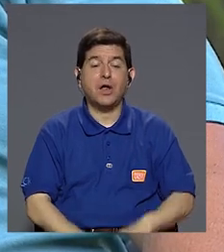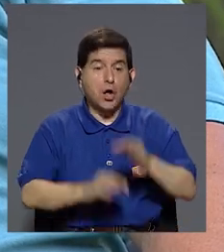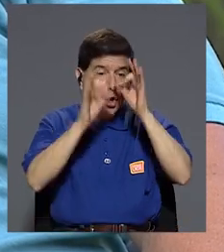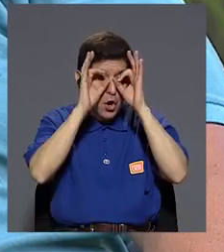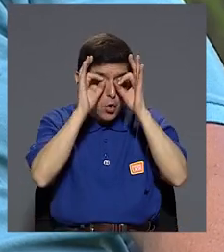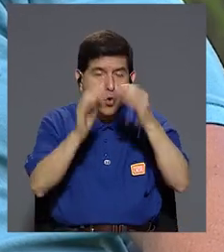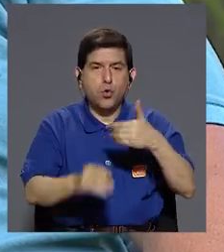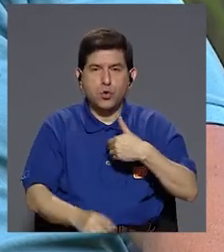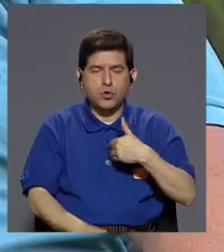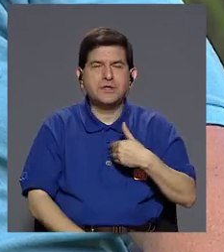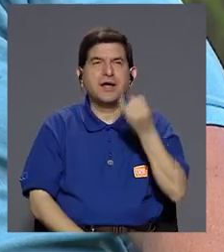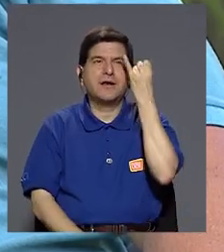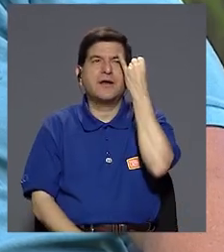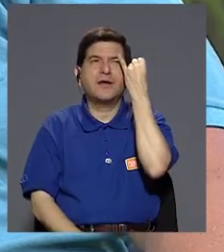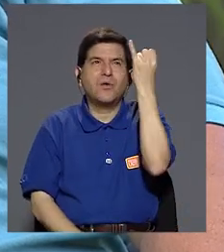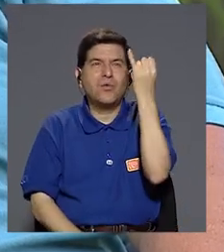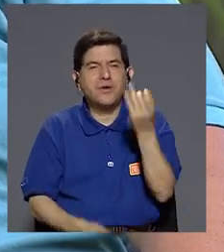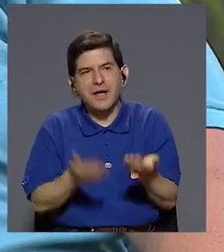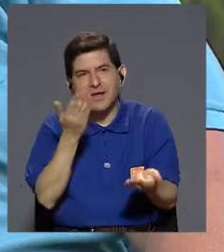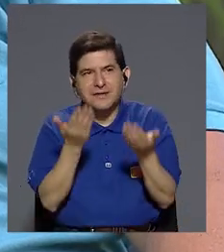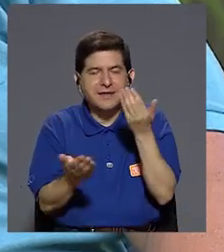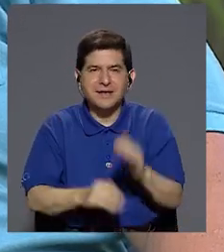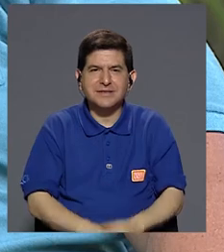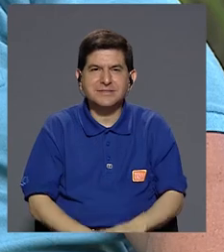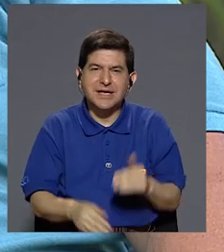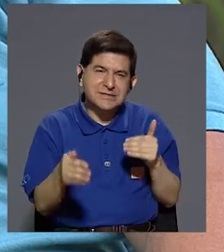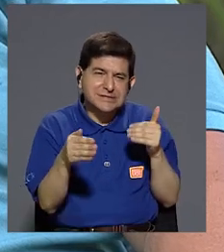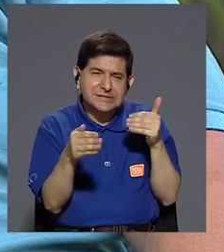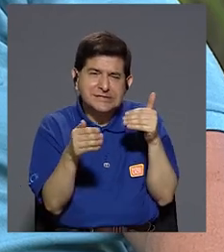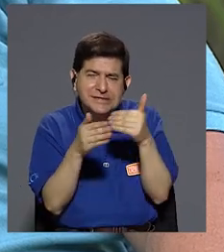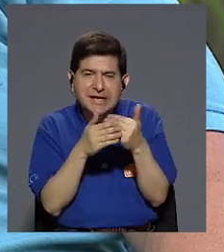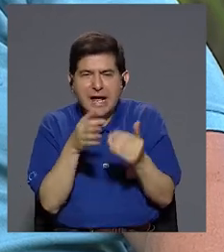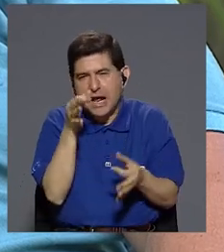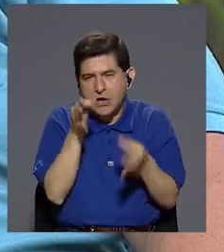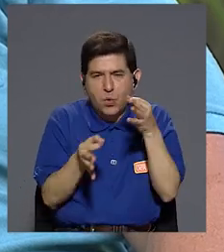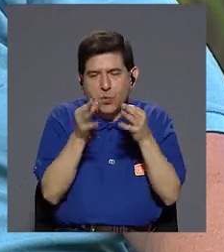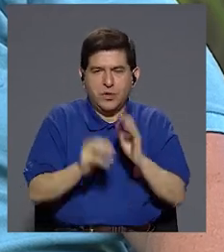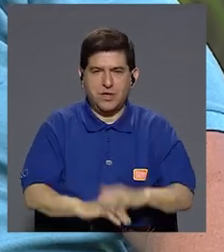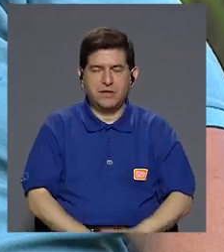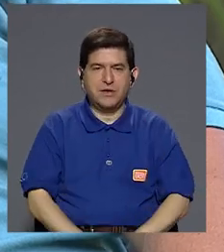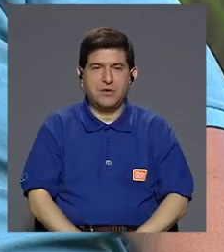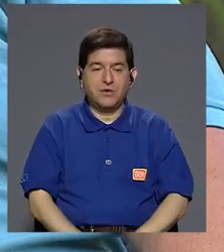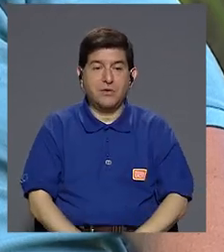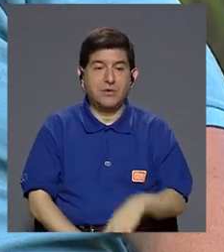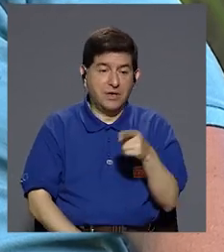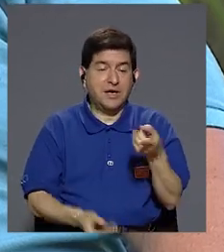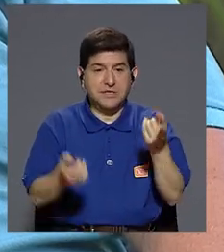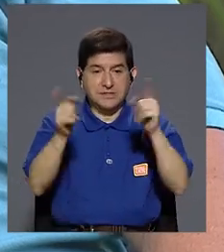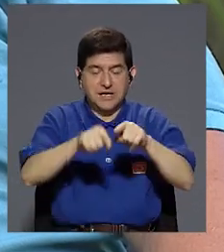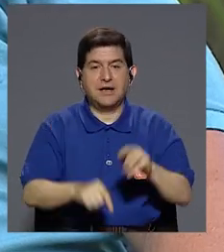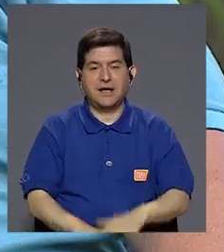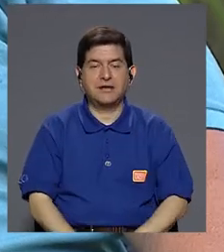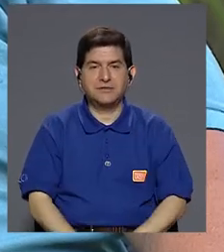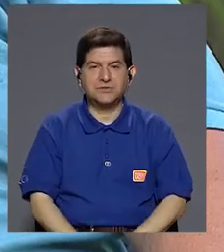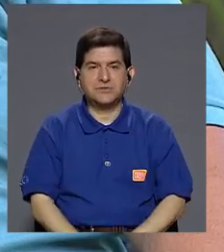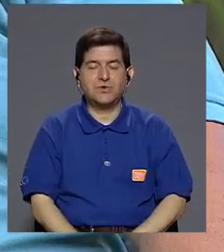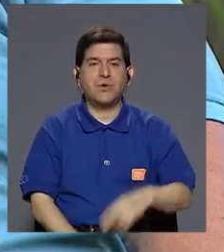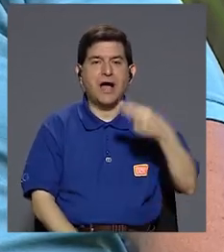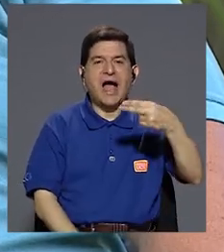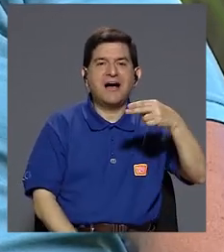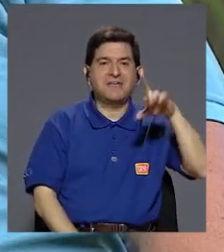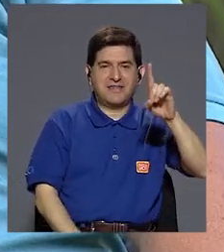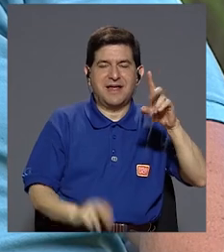Google, por ejemplo, tiene un concepto, bueno, es un concepto que está más cerca de lo jurídico, se llama AVEAS Data, que es como,